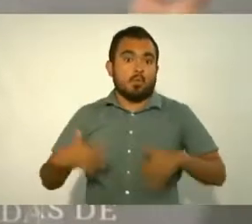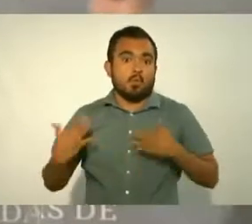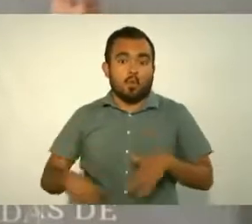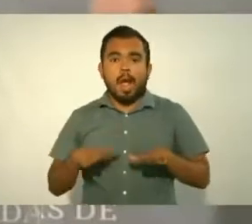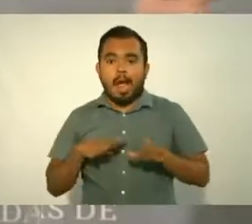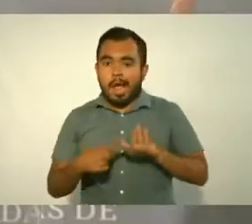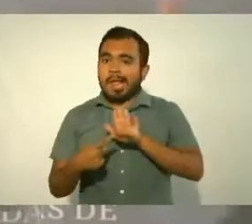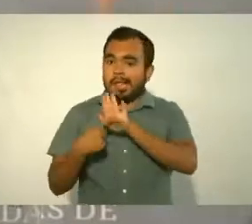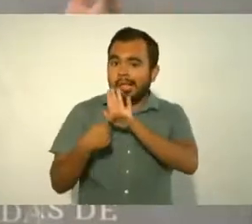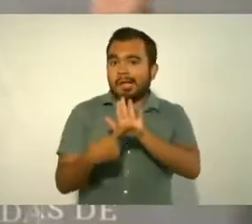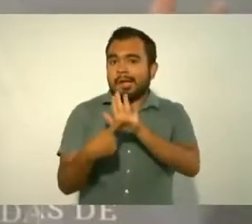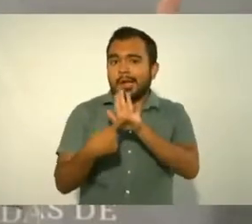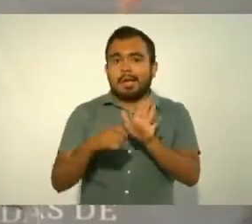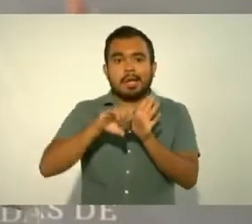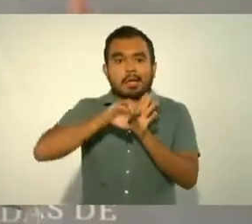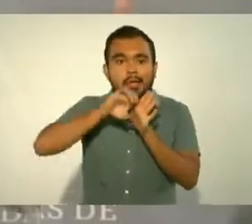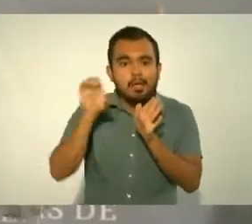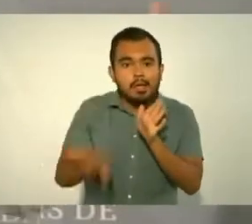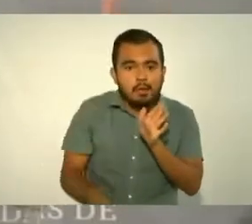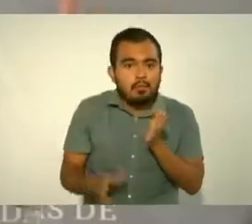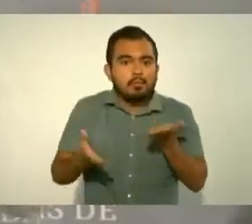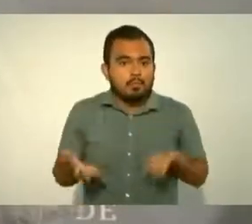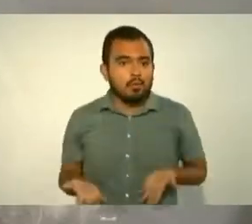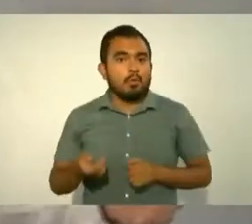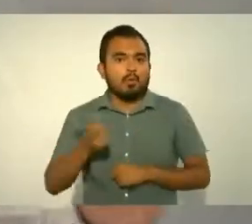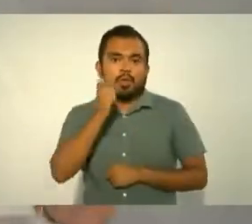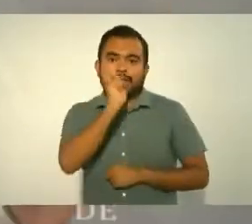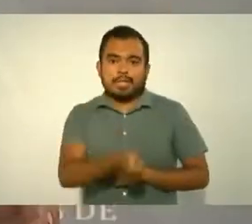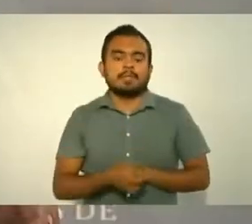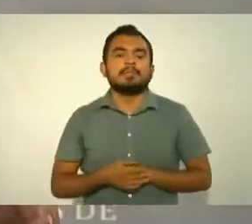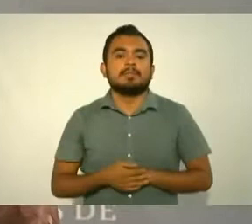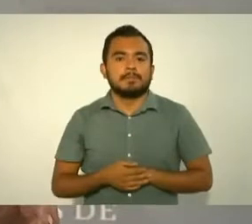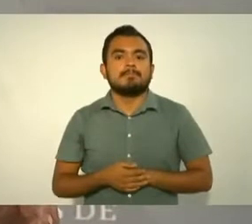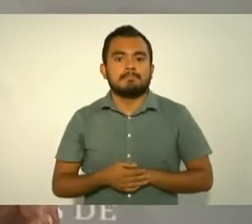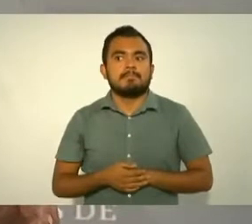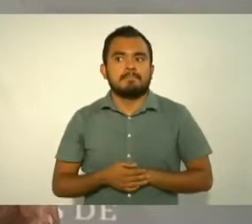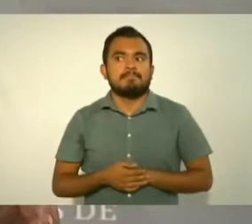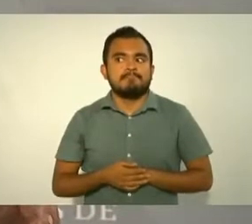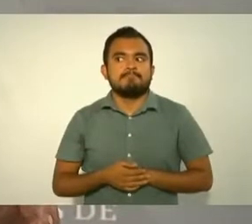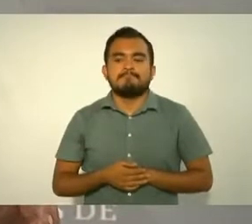en familia enfrentamos problemas,